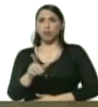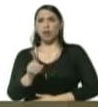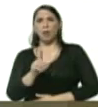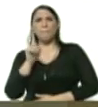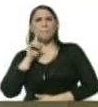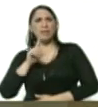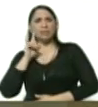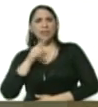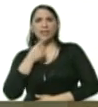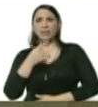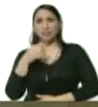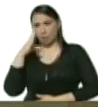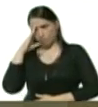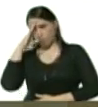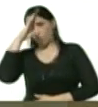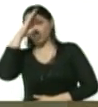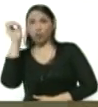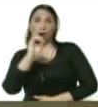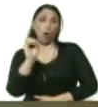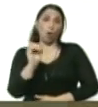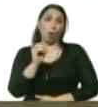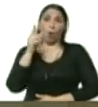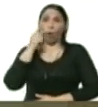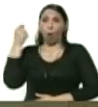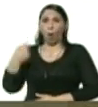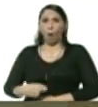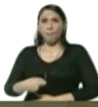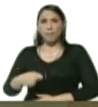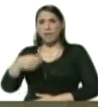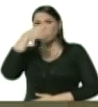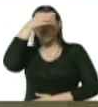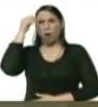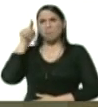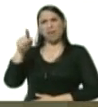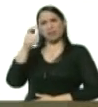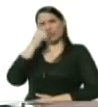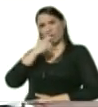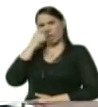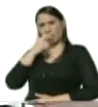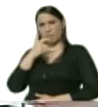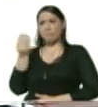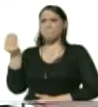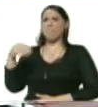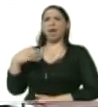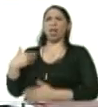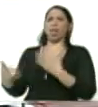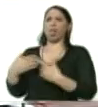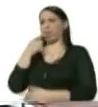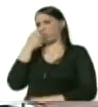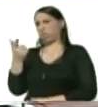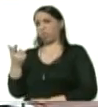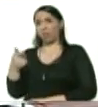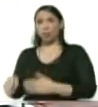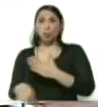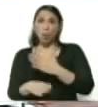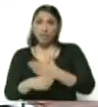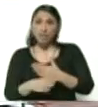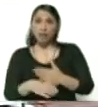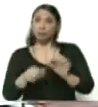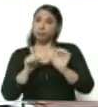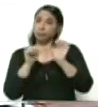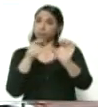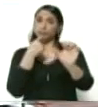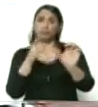decía Bolsonaro o el señor Donald Trump, que esto era una gripe, una gripe más. Todavía hoy lo siguen diciendo.